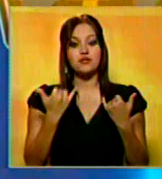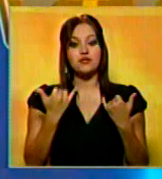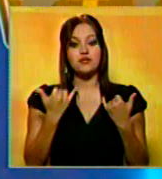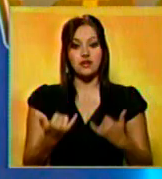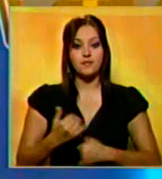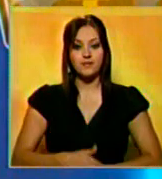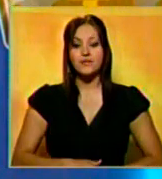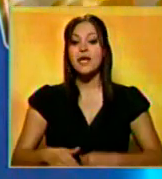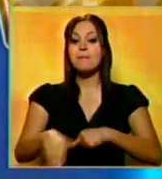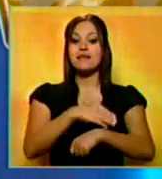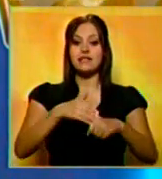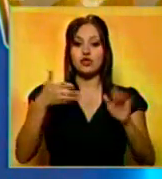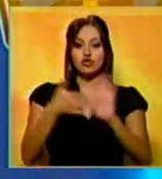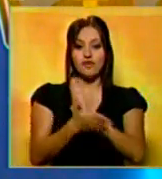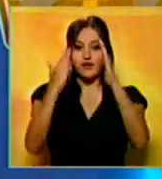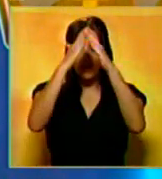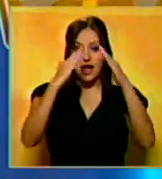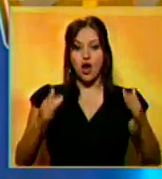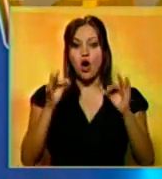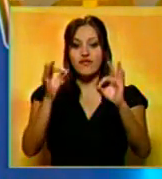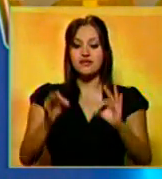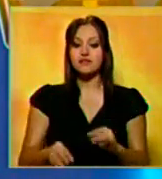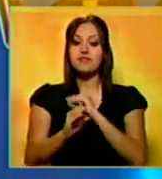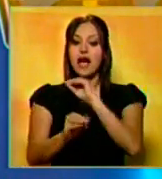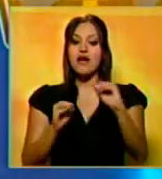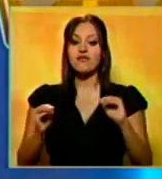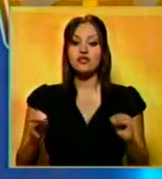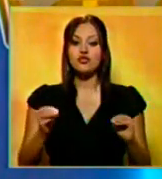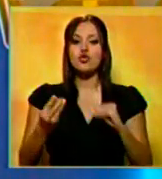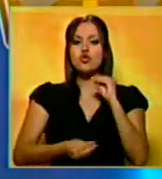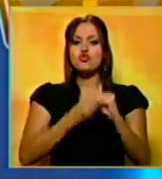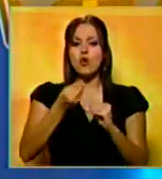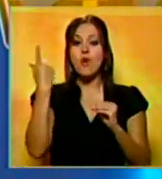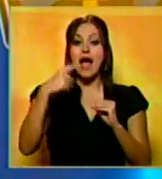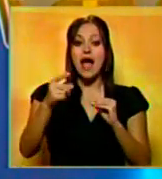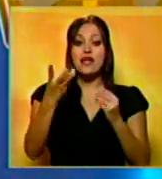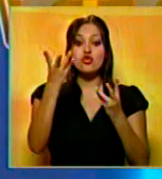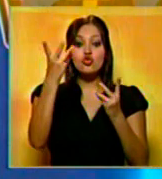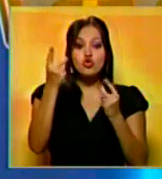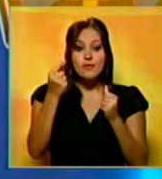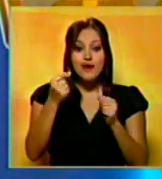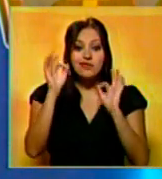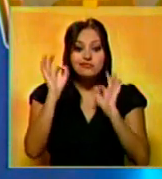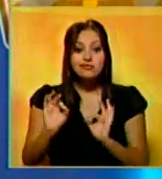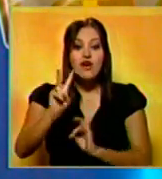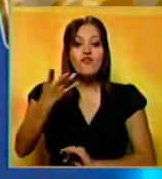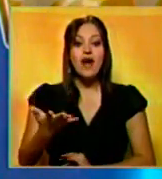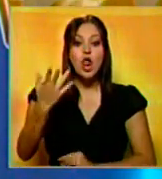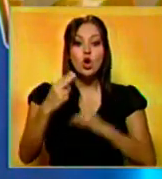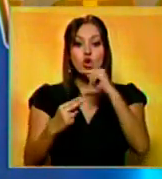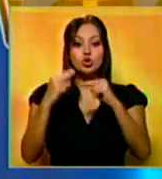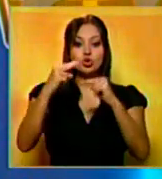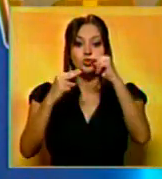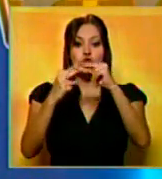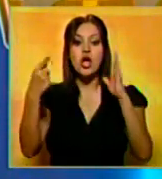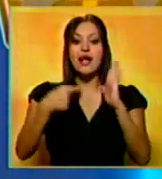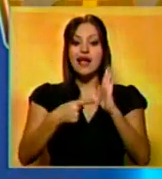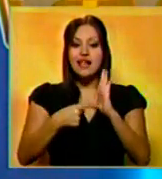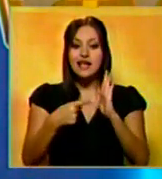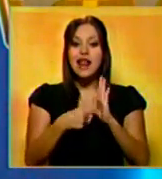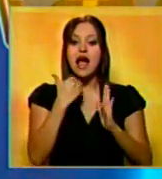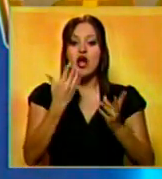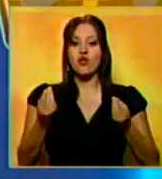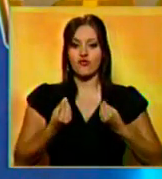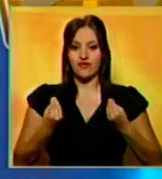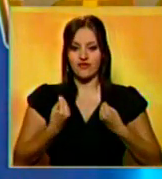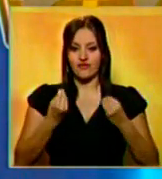El Ministerio de Vivienda y Hábitat publicó en Gaceta Oficial el método y las tablas contentivas del valor de construcción de las viviendas en alquiler con el fin de